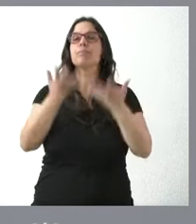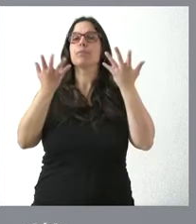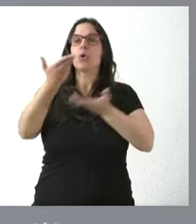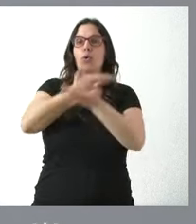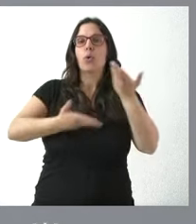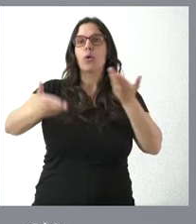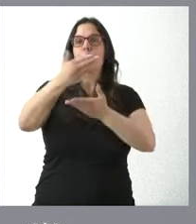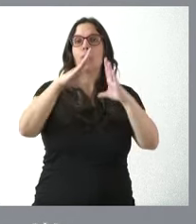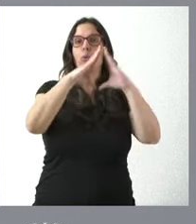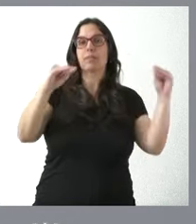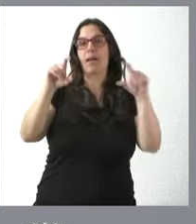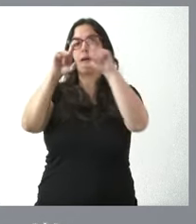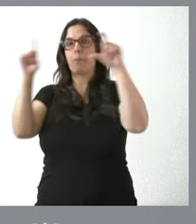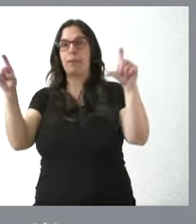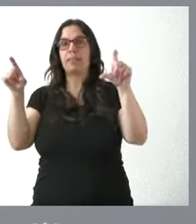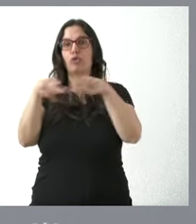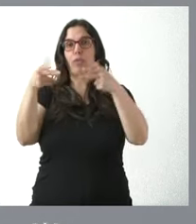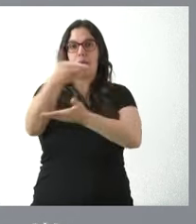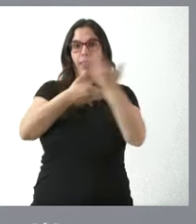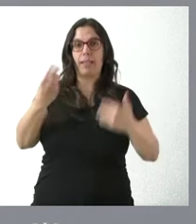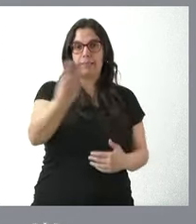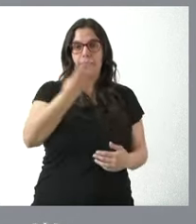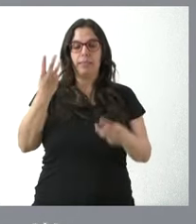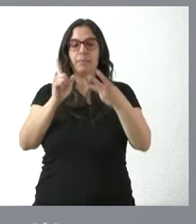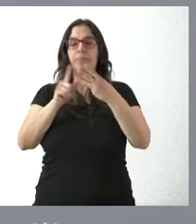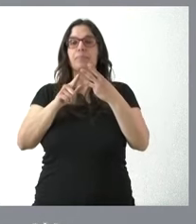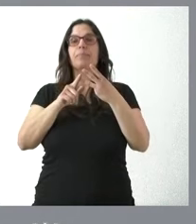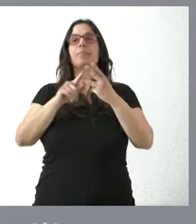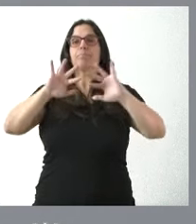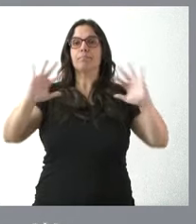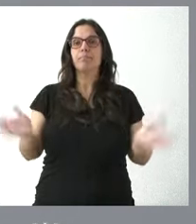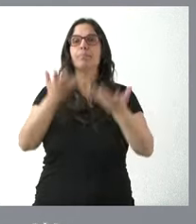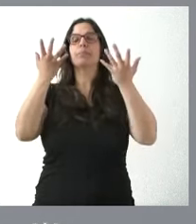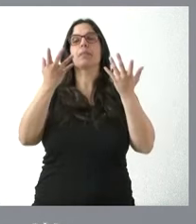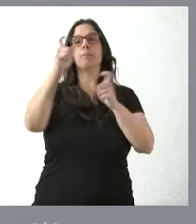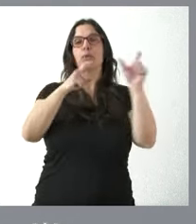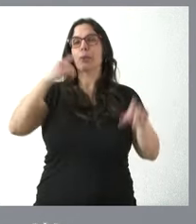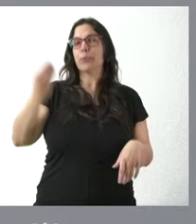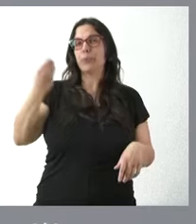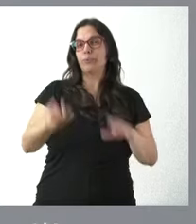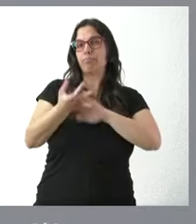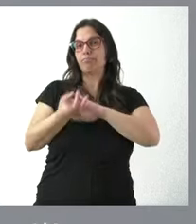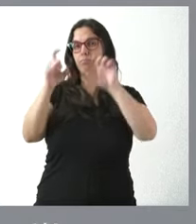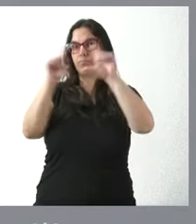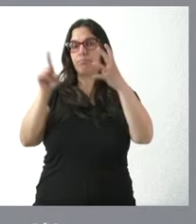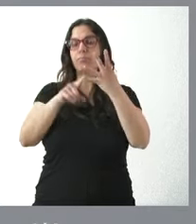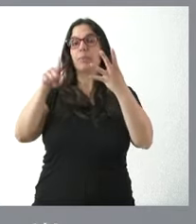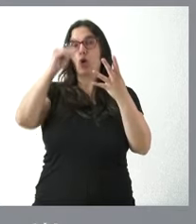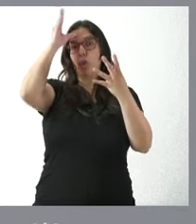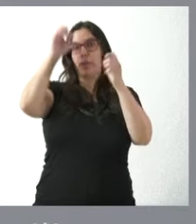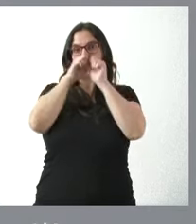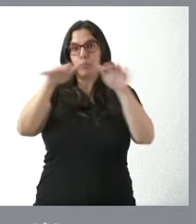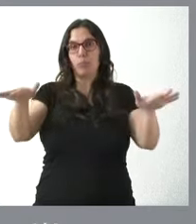colaboración universidad-empresa-sociedad. El tercero, el impulso del talento emprendedor. Y el cuarto, difundir el conocimiento.